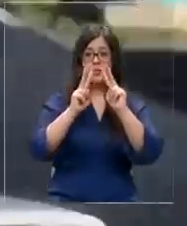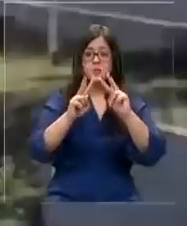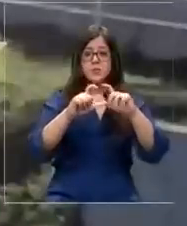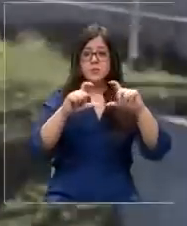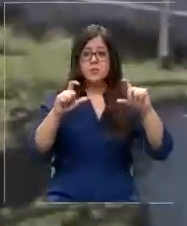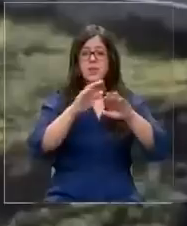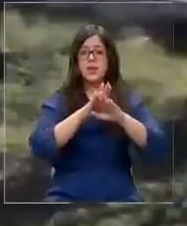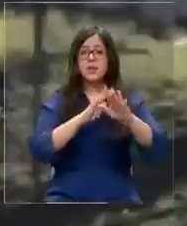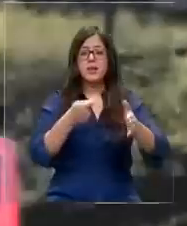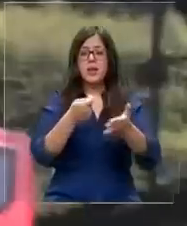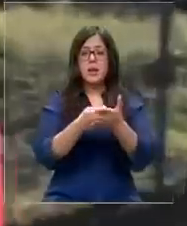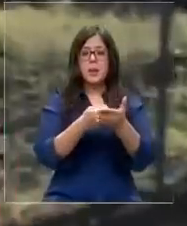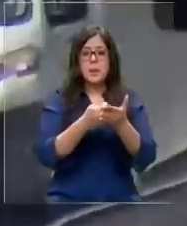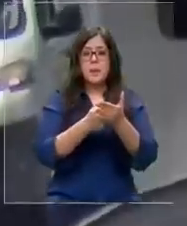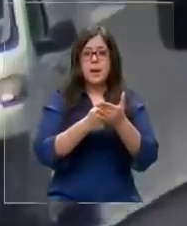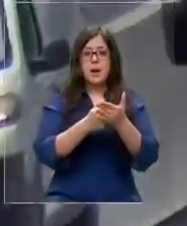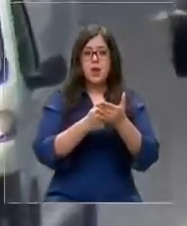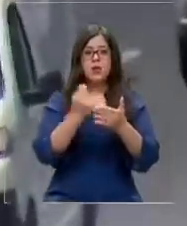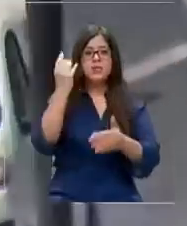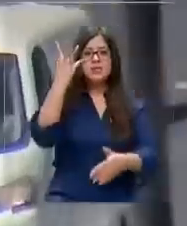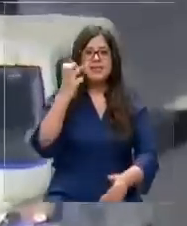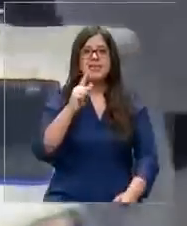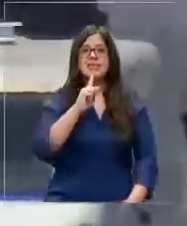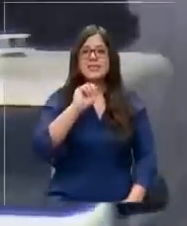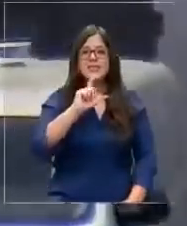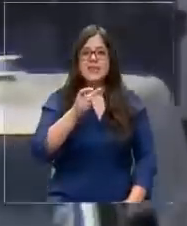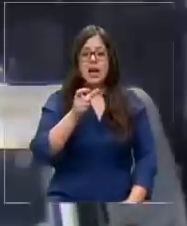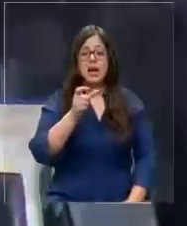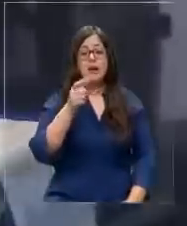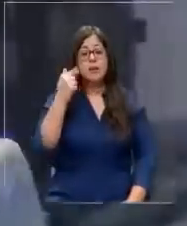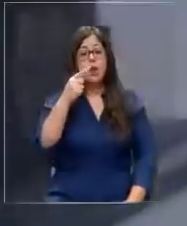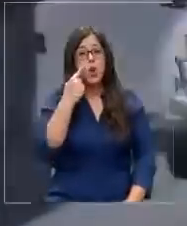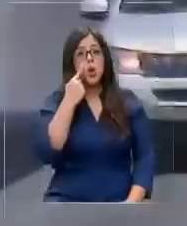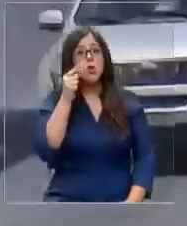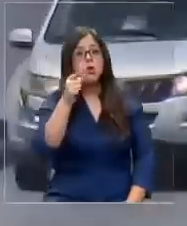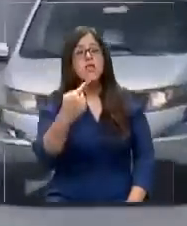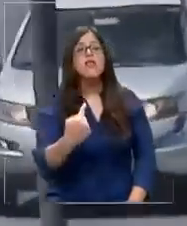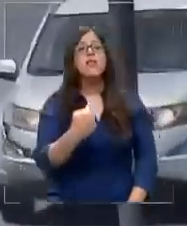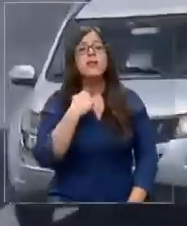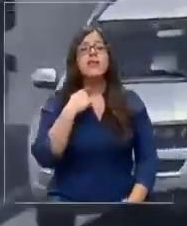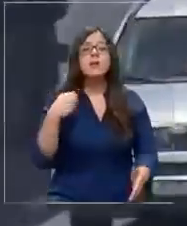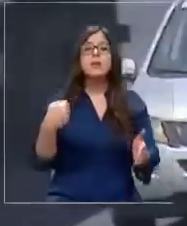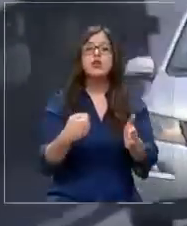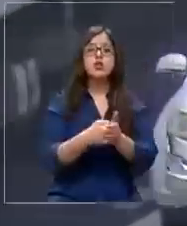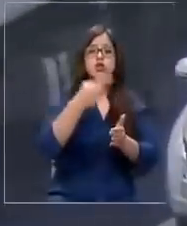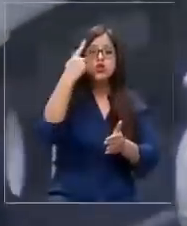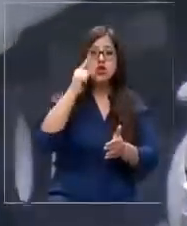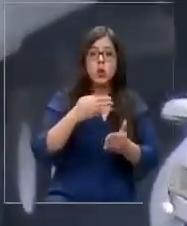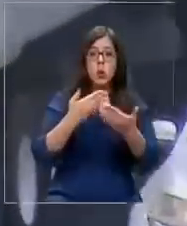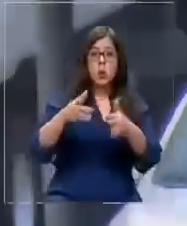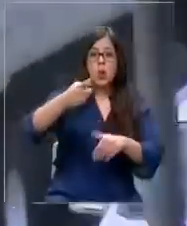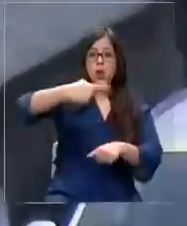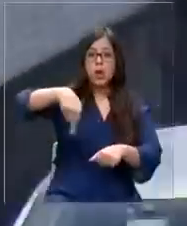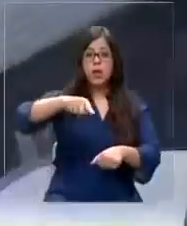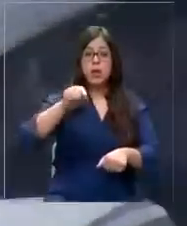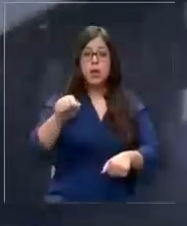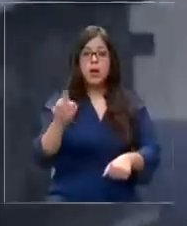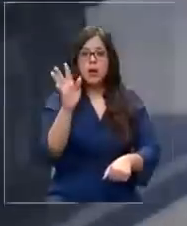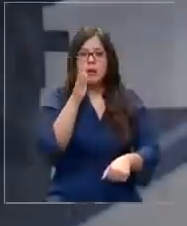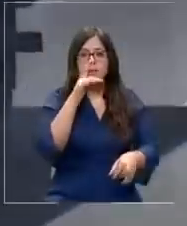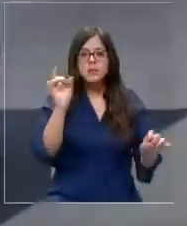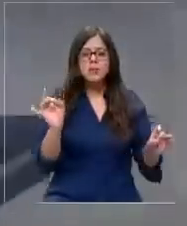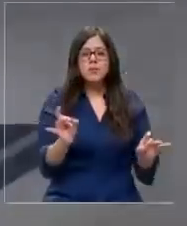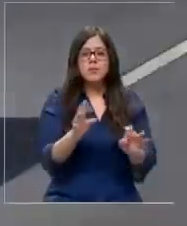para evitar el pago de los peajes, pero además, escuche bien, si usted es víctima de un choque por parte de ellos, no tendrá la